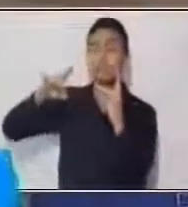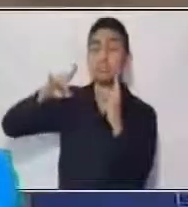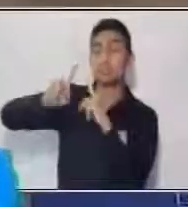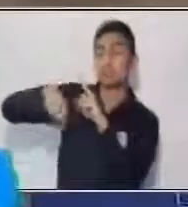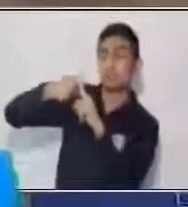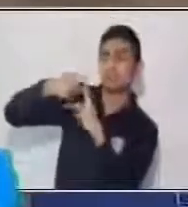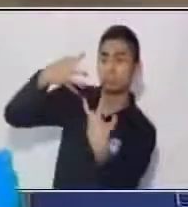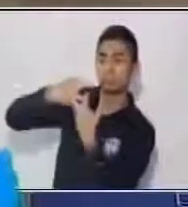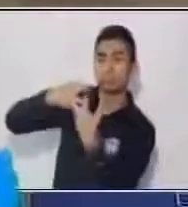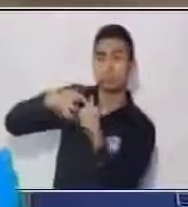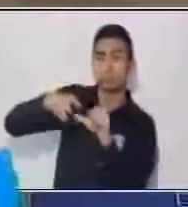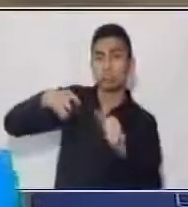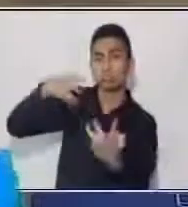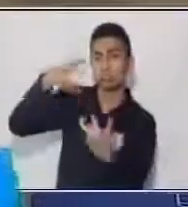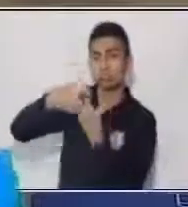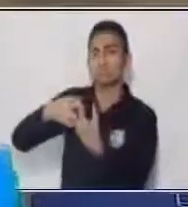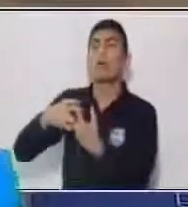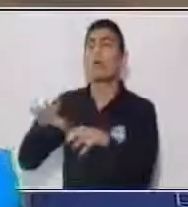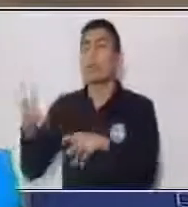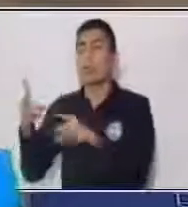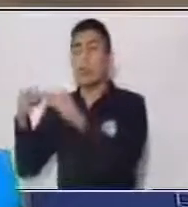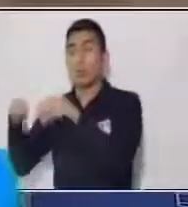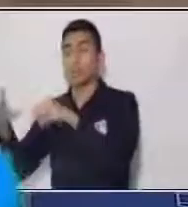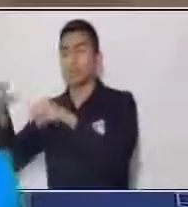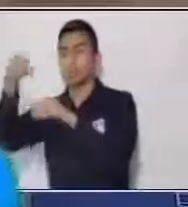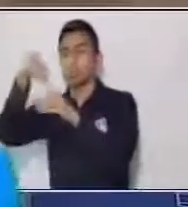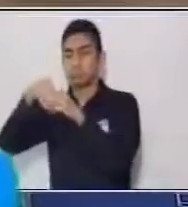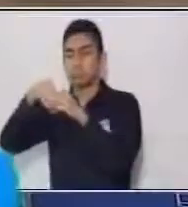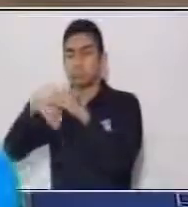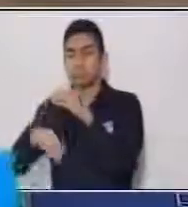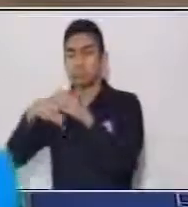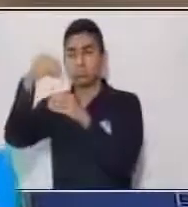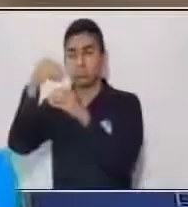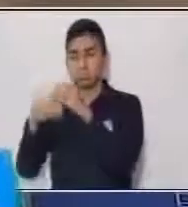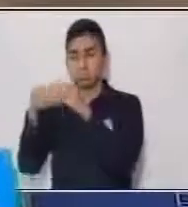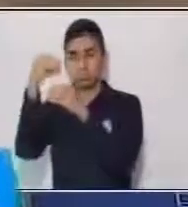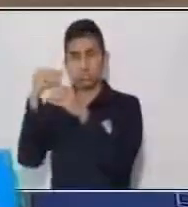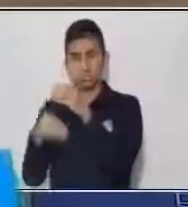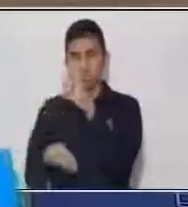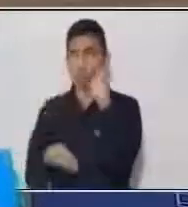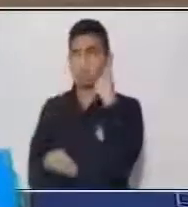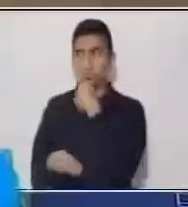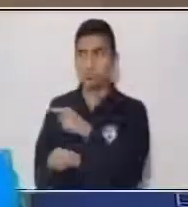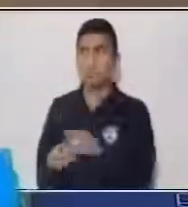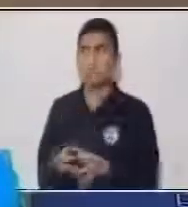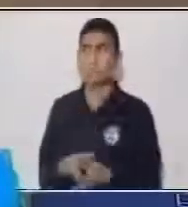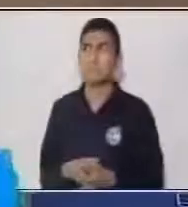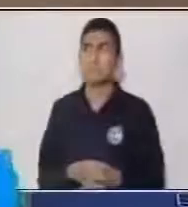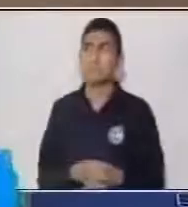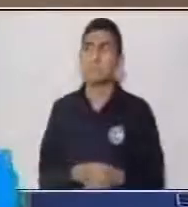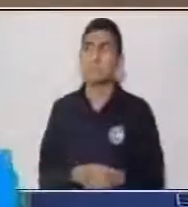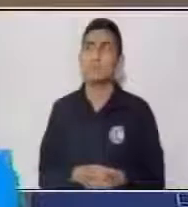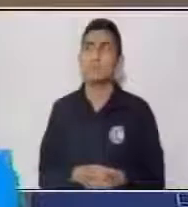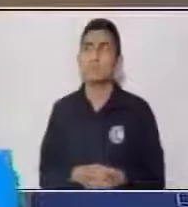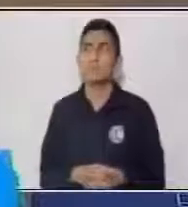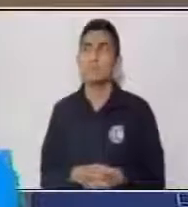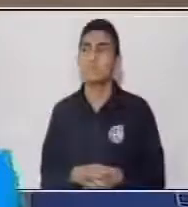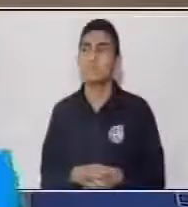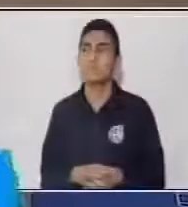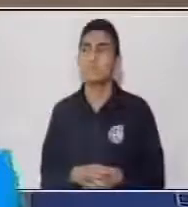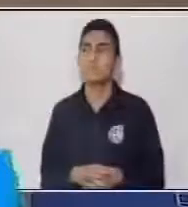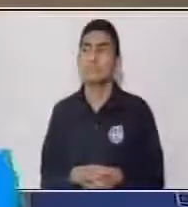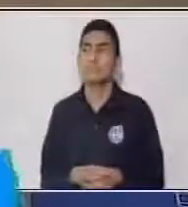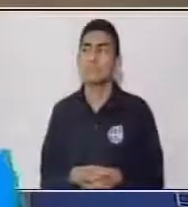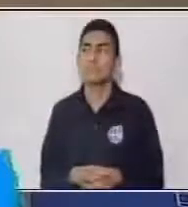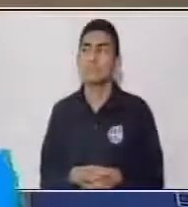En contrario, flota. Y si son próximamente iguales, quedará el huevo en el medio. Es decir, que en este